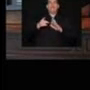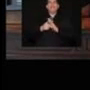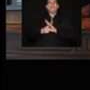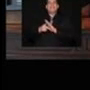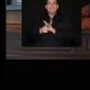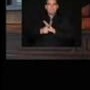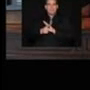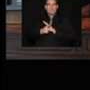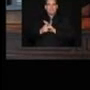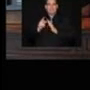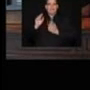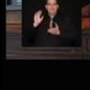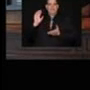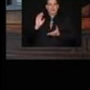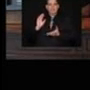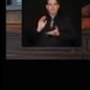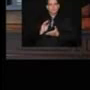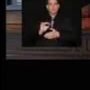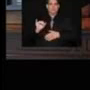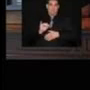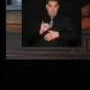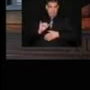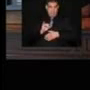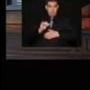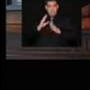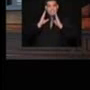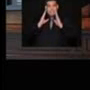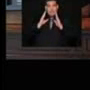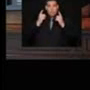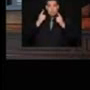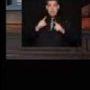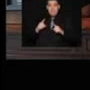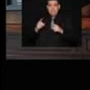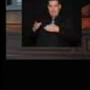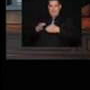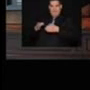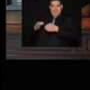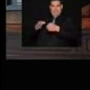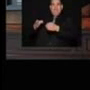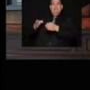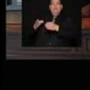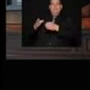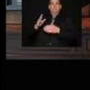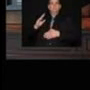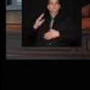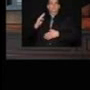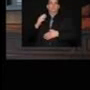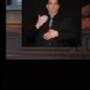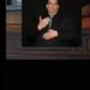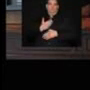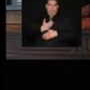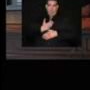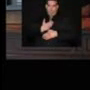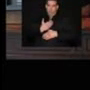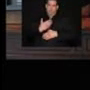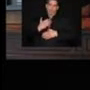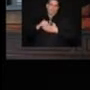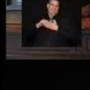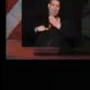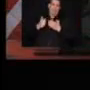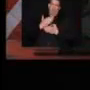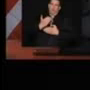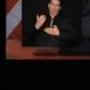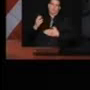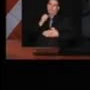a bajar. Y para atender la situación de carreteras, descartamos medidas como un aumento de 300% en